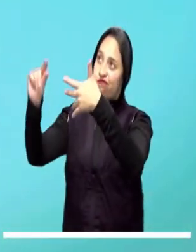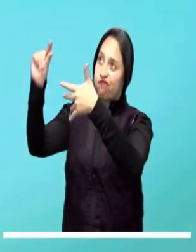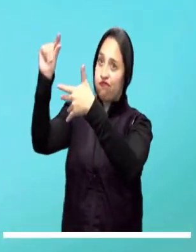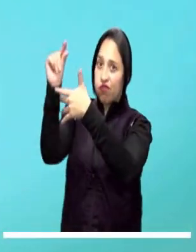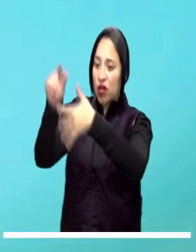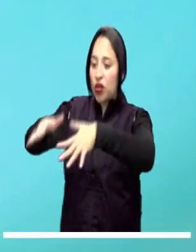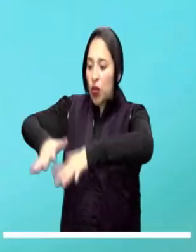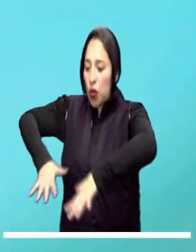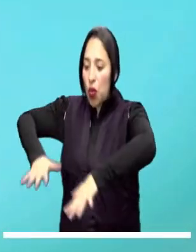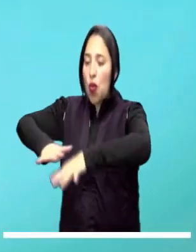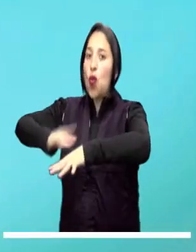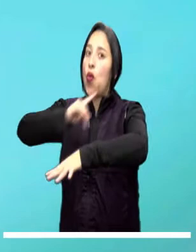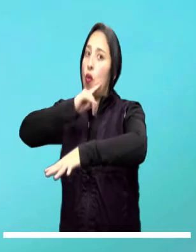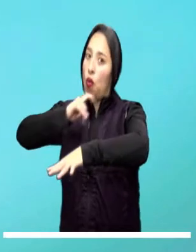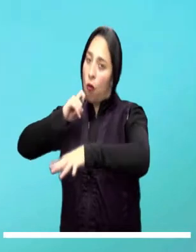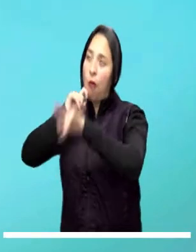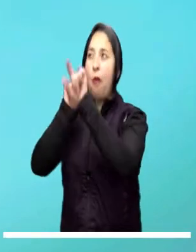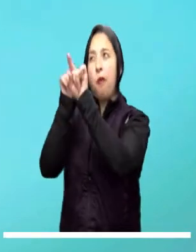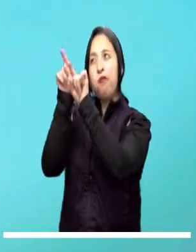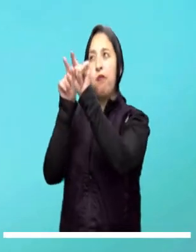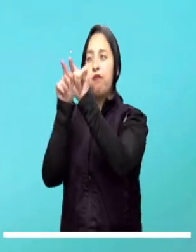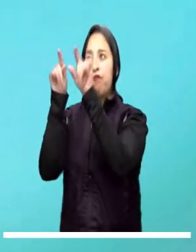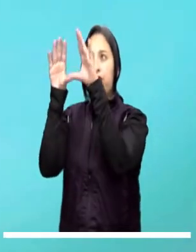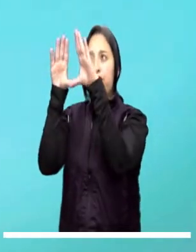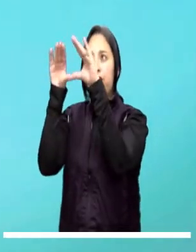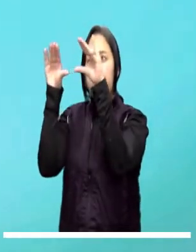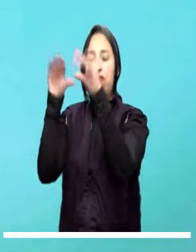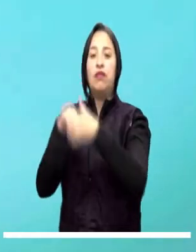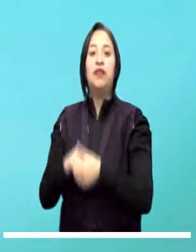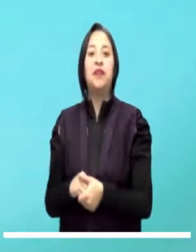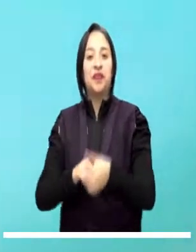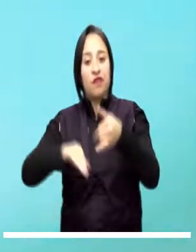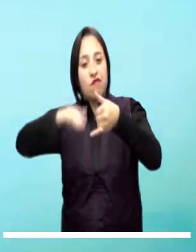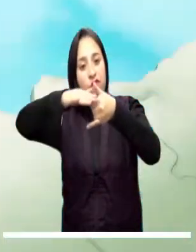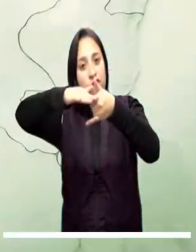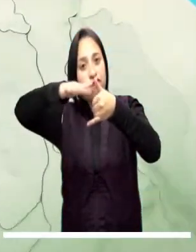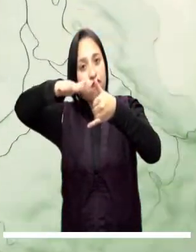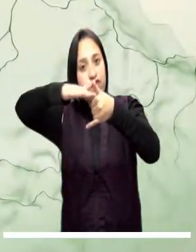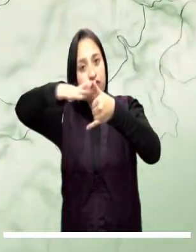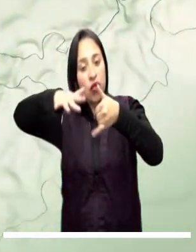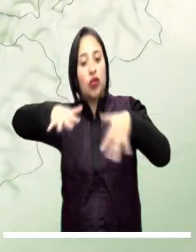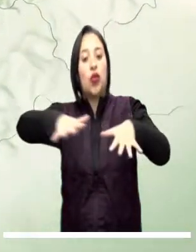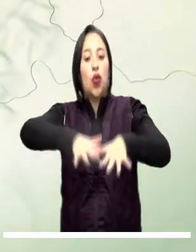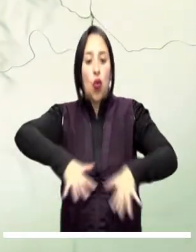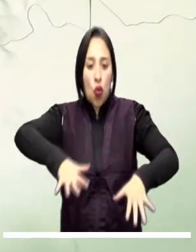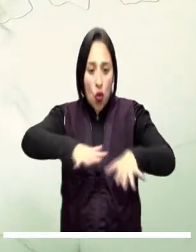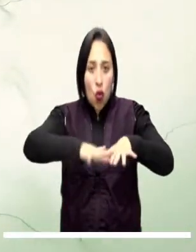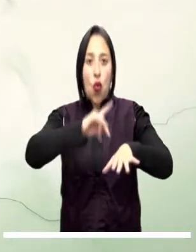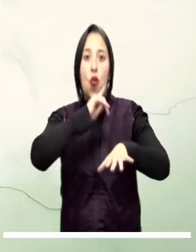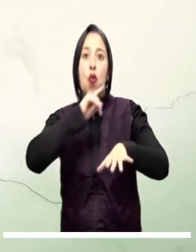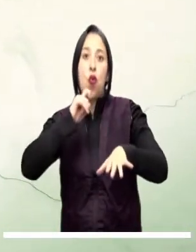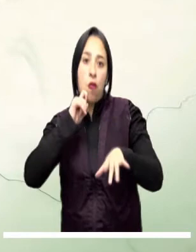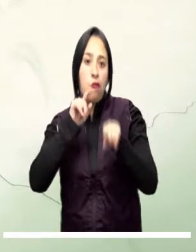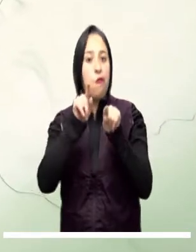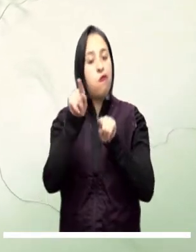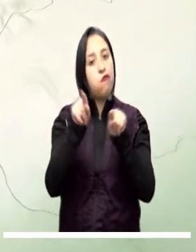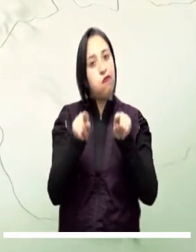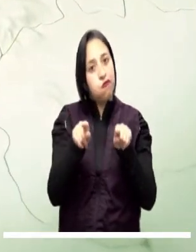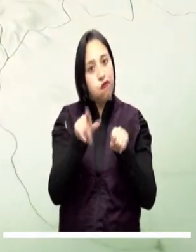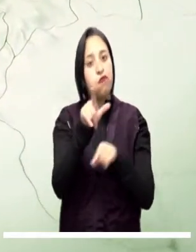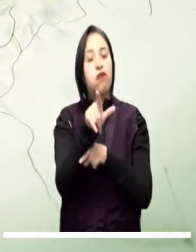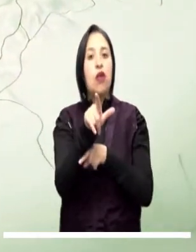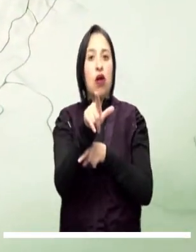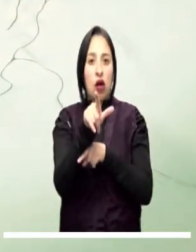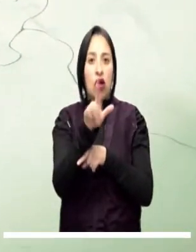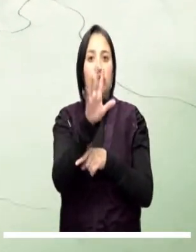El archipiélago de San Andrés presentará condiciones secas y cielo con poca nubosidad en el área. El Pacífico colombiano prevé tiempo seco